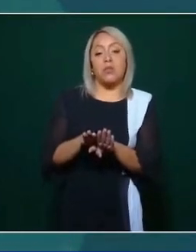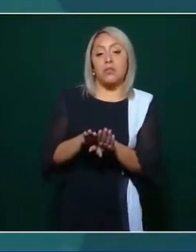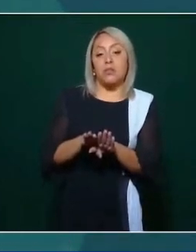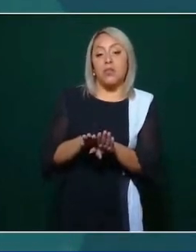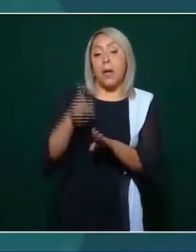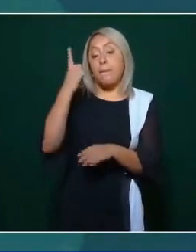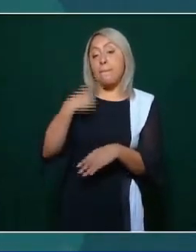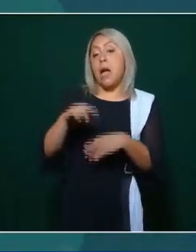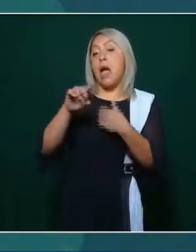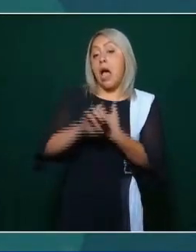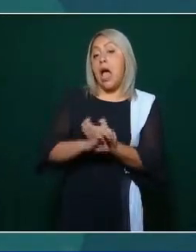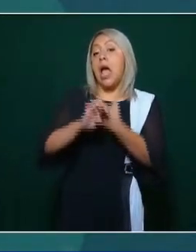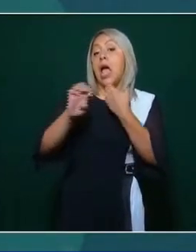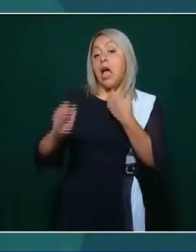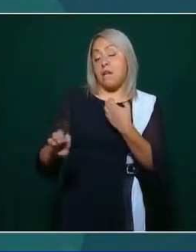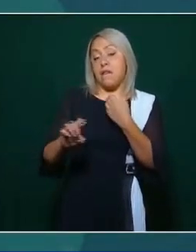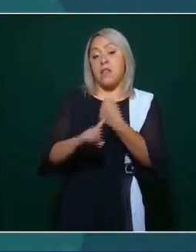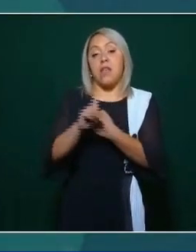evitarlo.